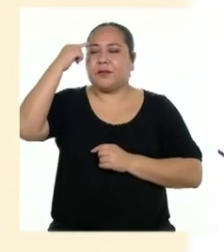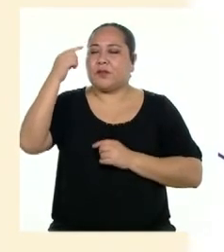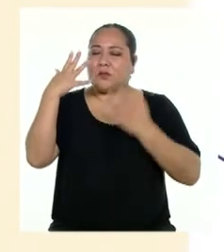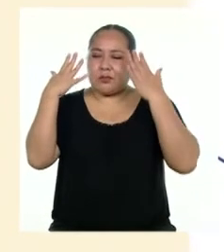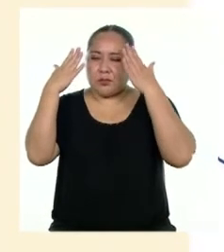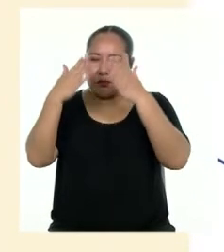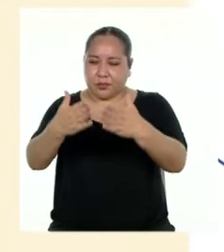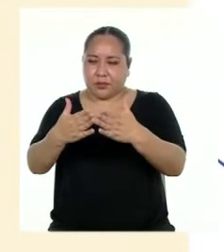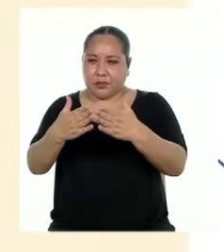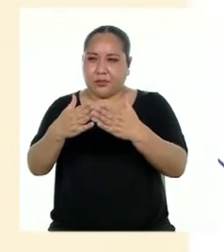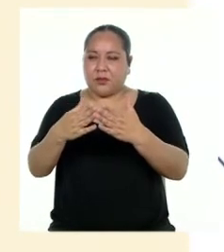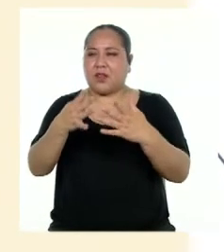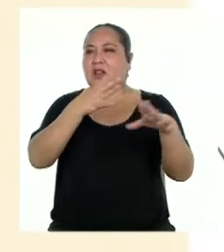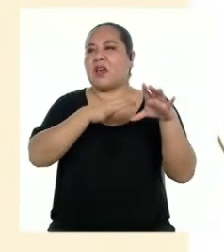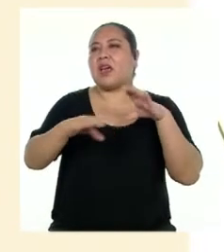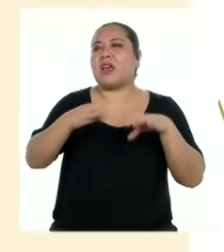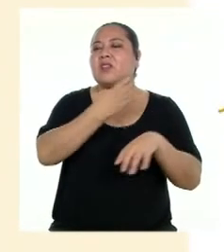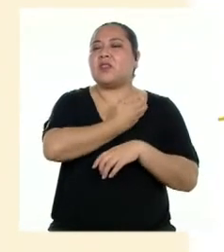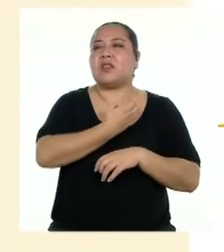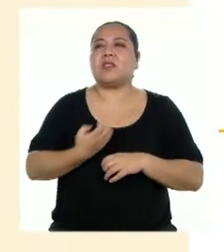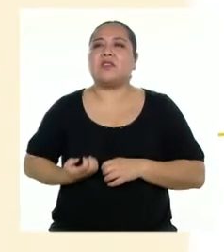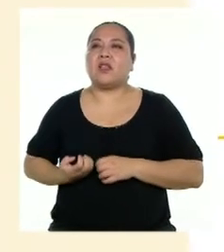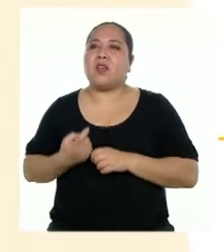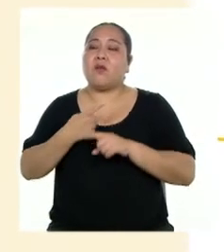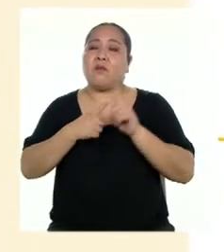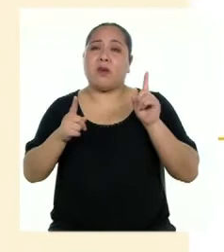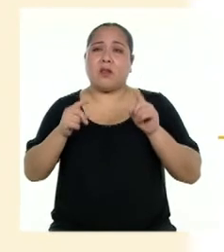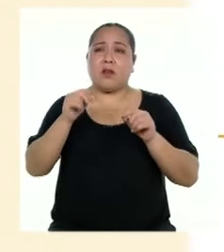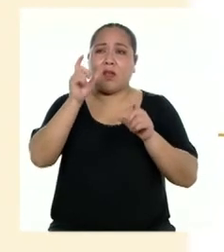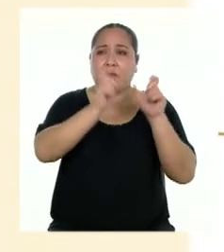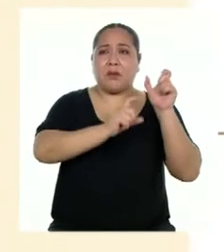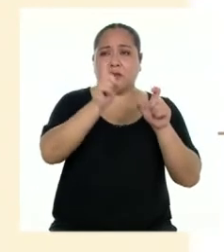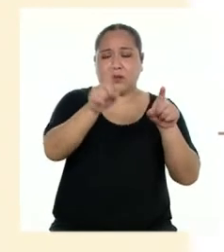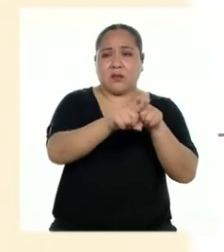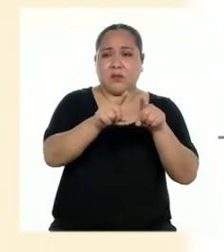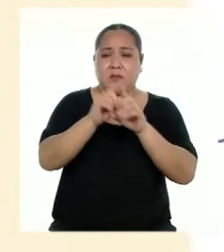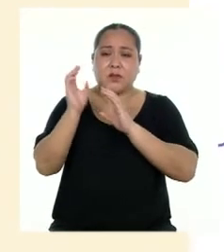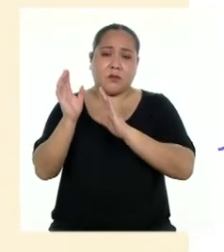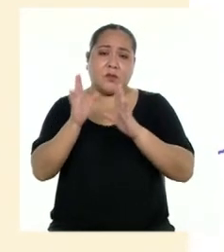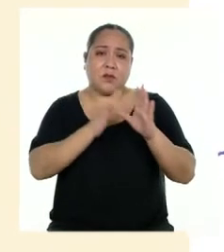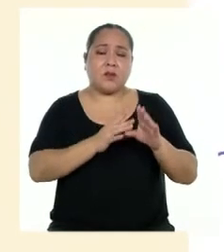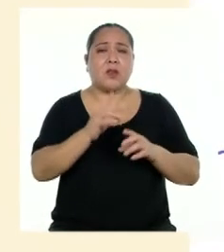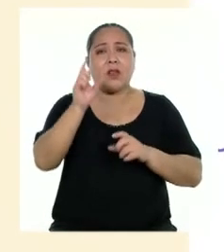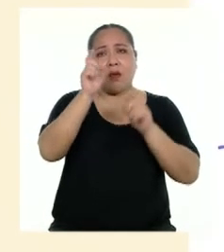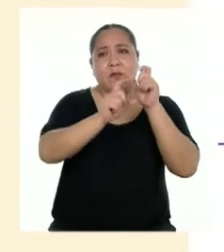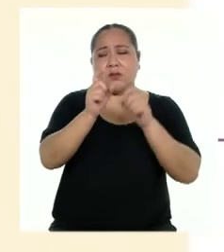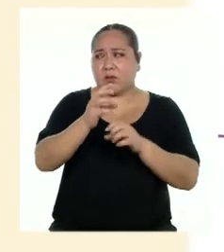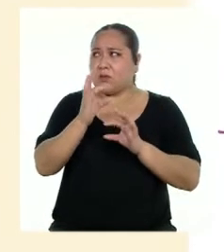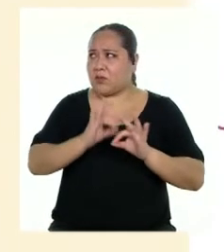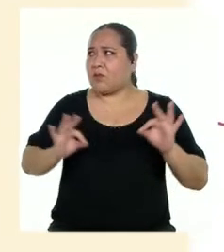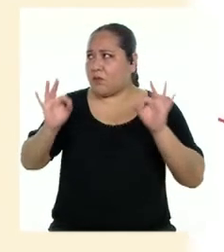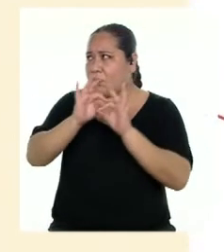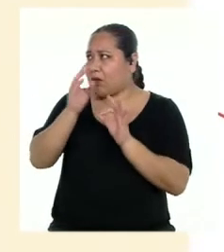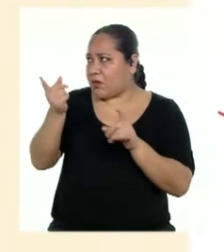enfoca mucho en lo que hizo el Estado. Pero la gente también se organizó y tiene un rol protagónico, ¿no?